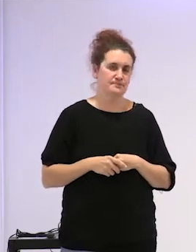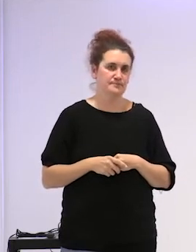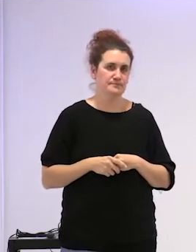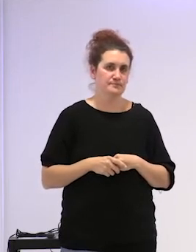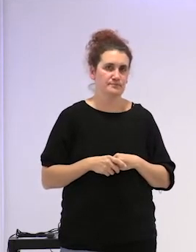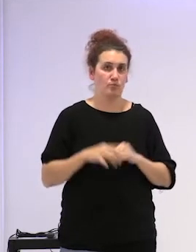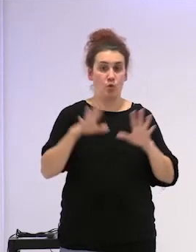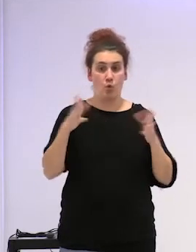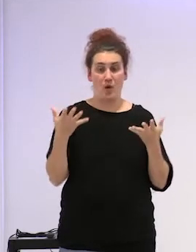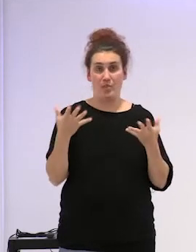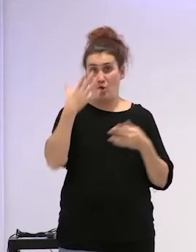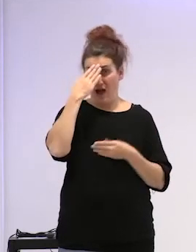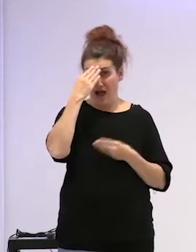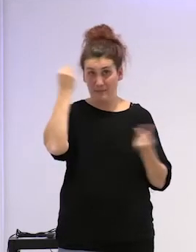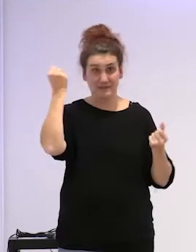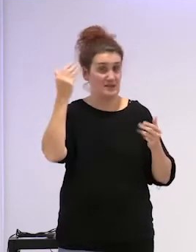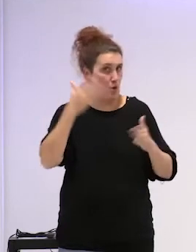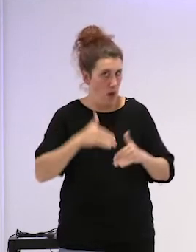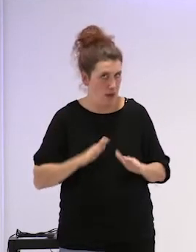cuando no hay amnesia